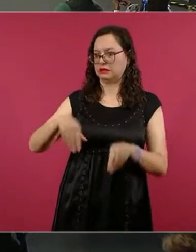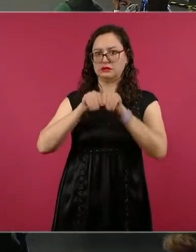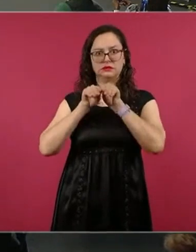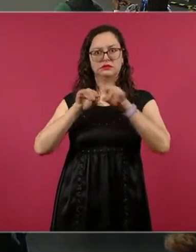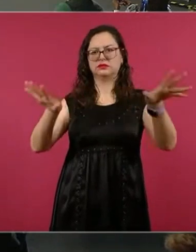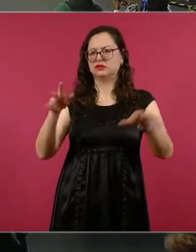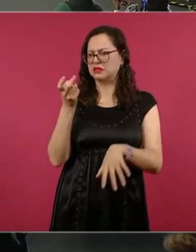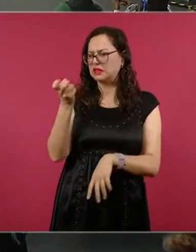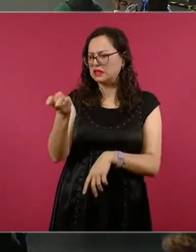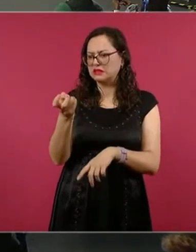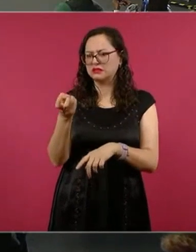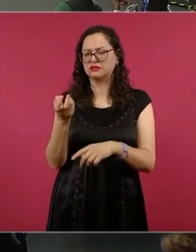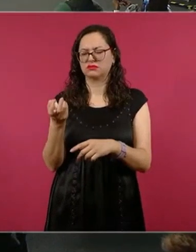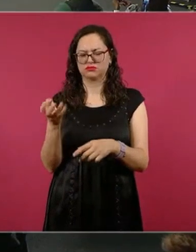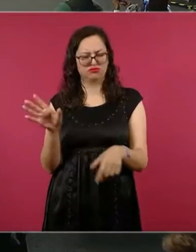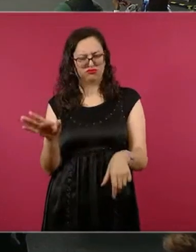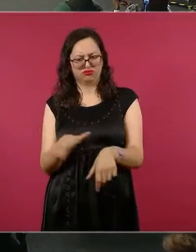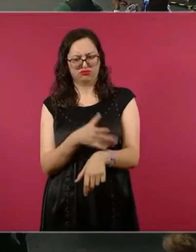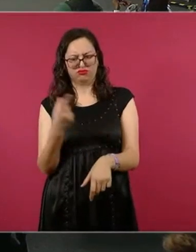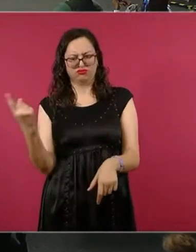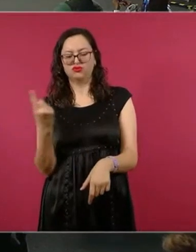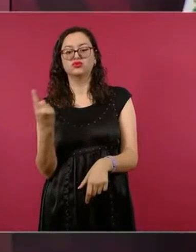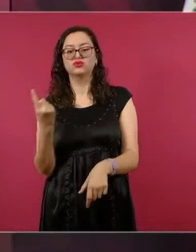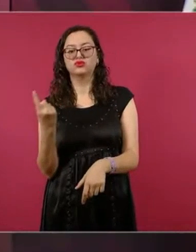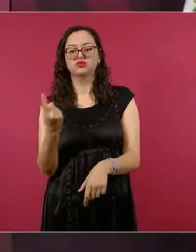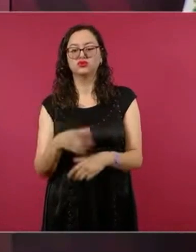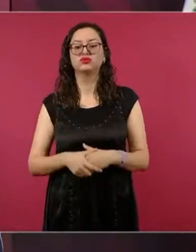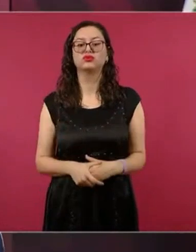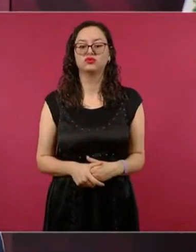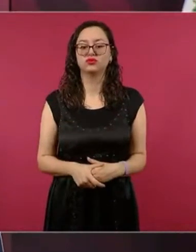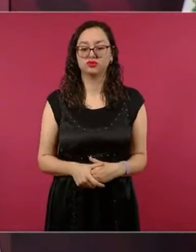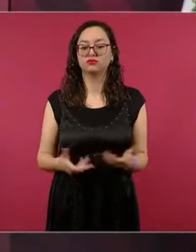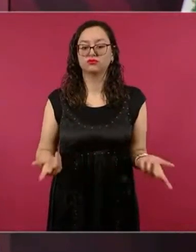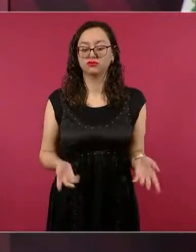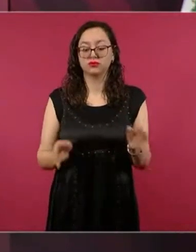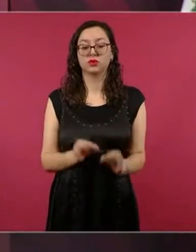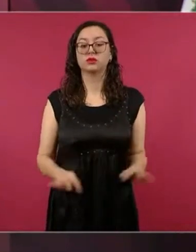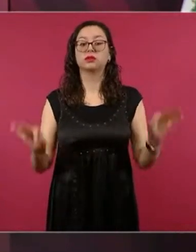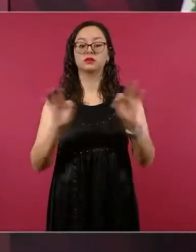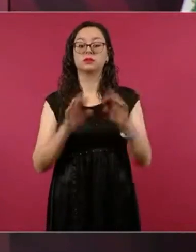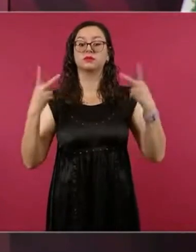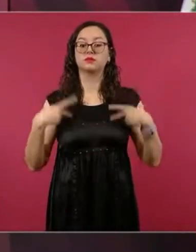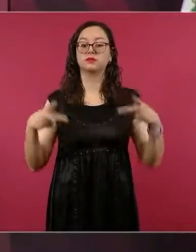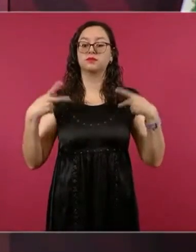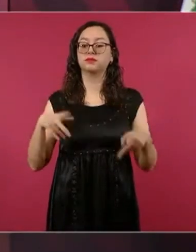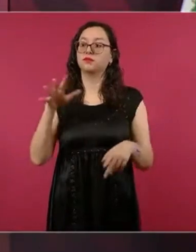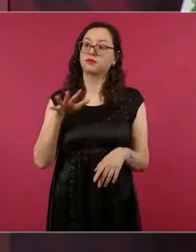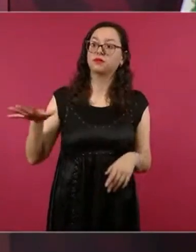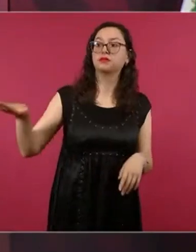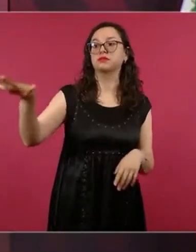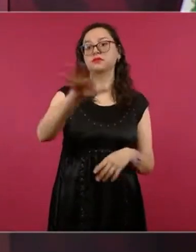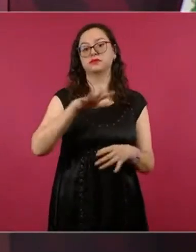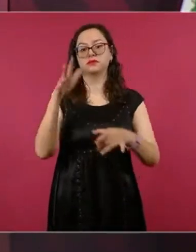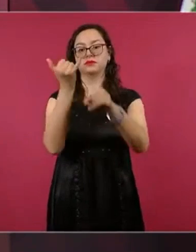el resultado del PREP. Bueno, porque necesitamos informar, garantizar el derecho a la